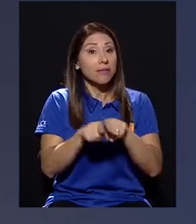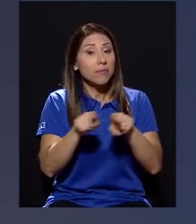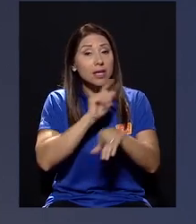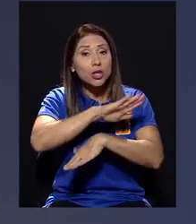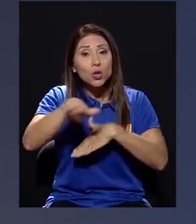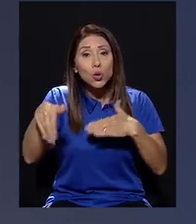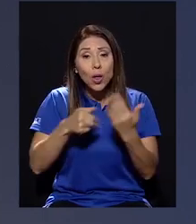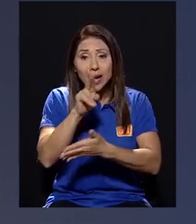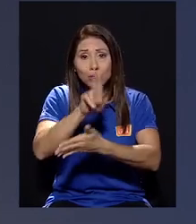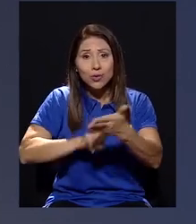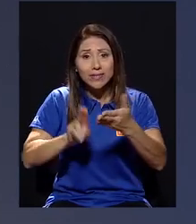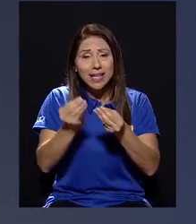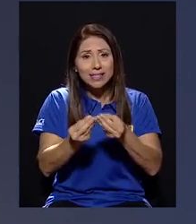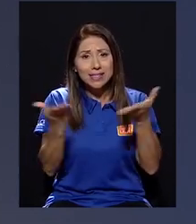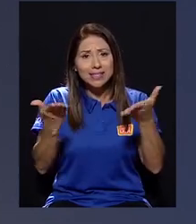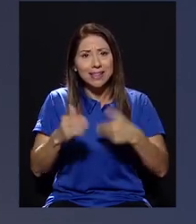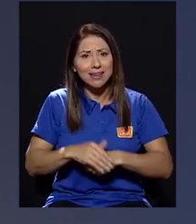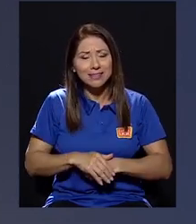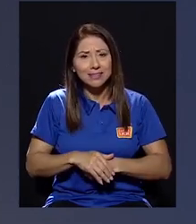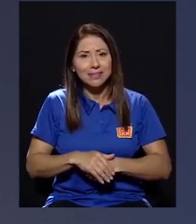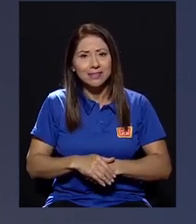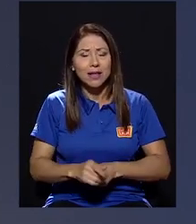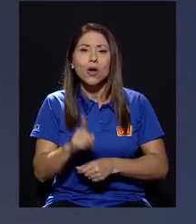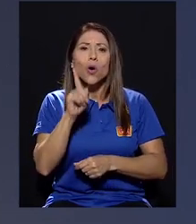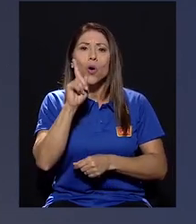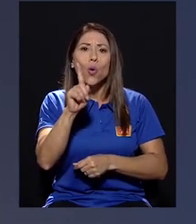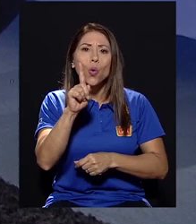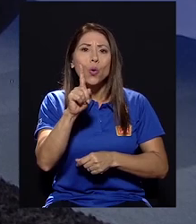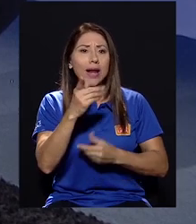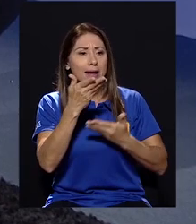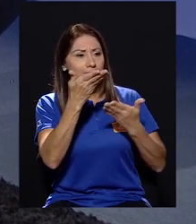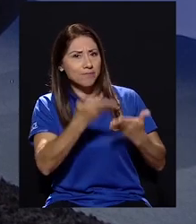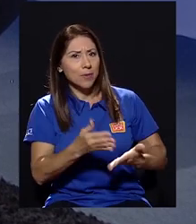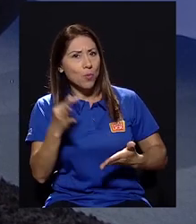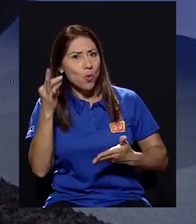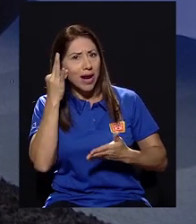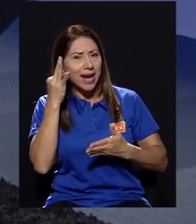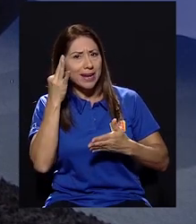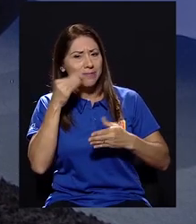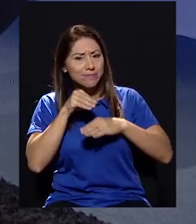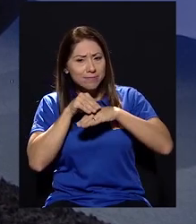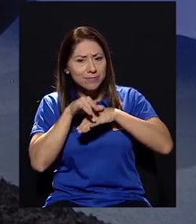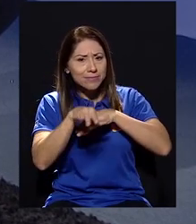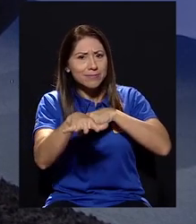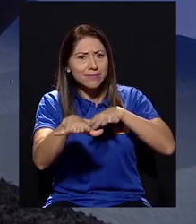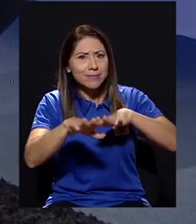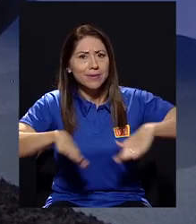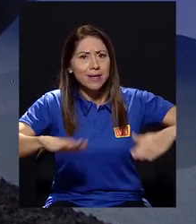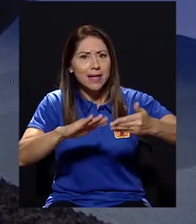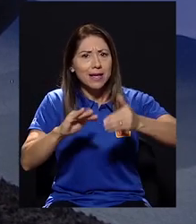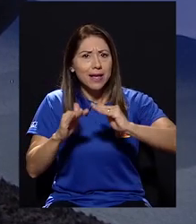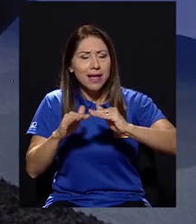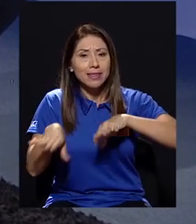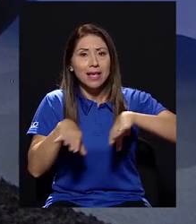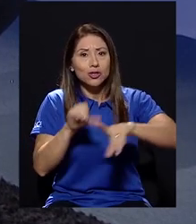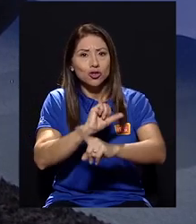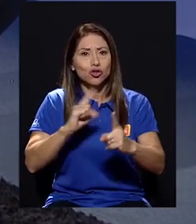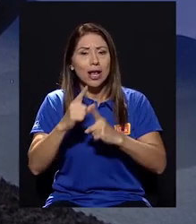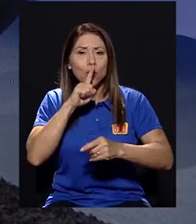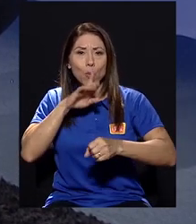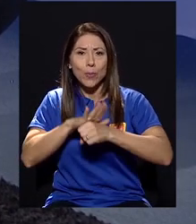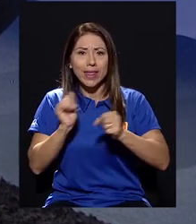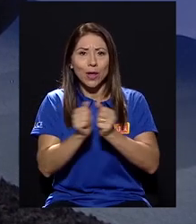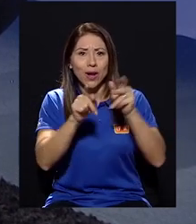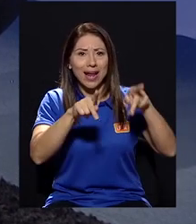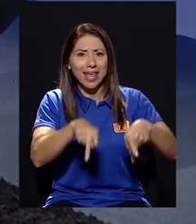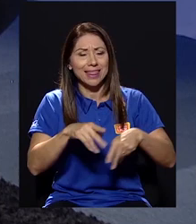supuesto en todas las universidades estatales, una extensionista y una mujer de acción social como doña Aide, comprometida con la gente.